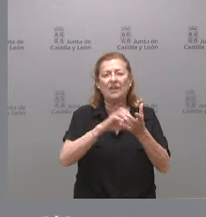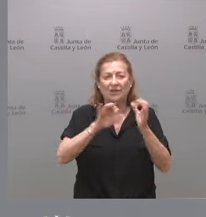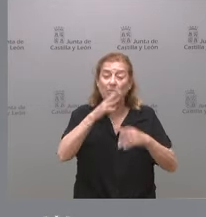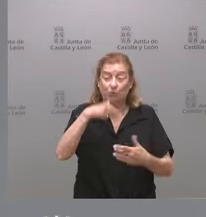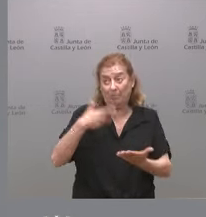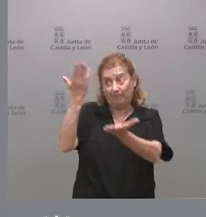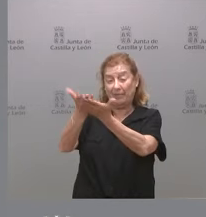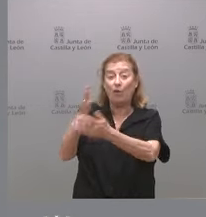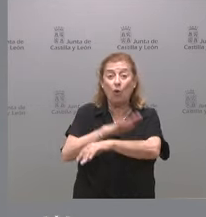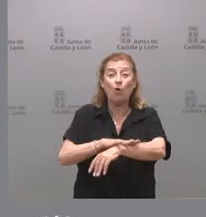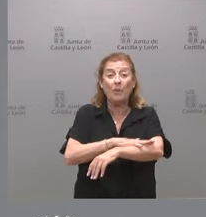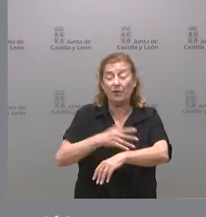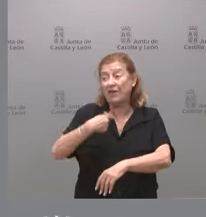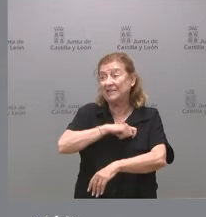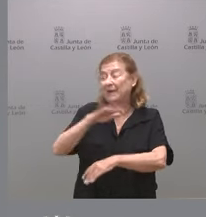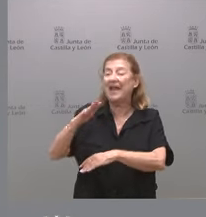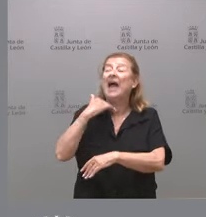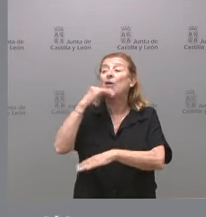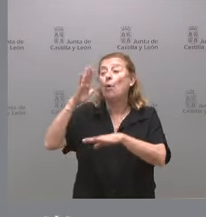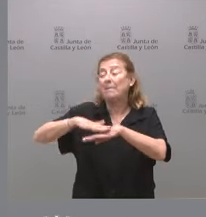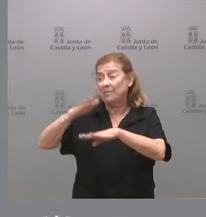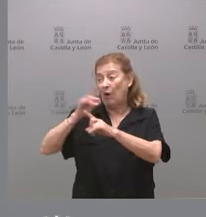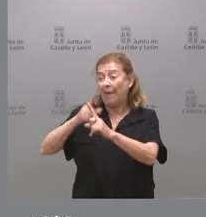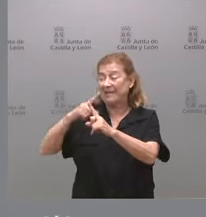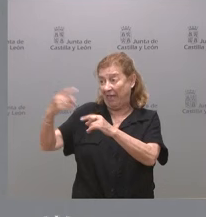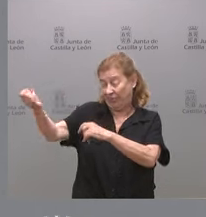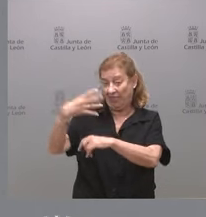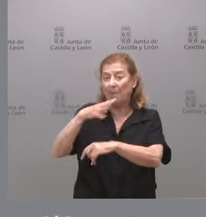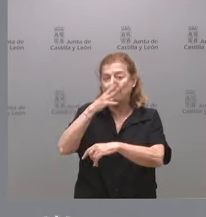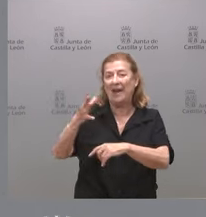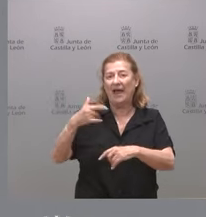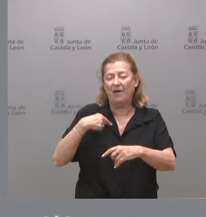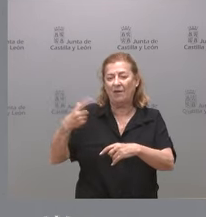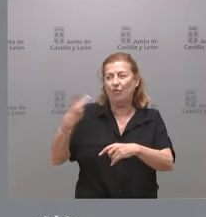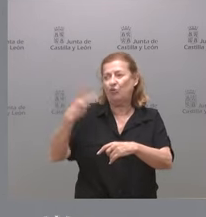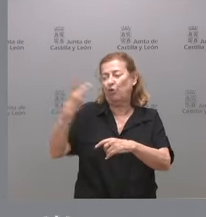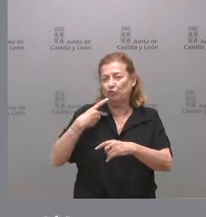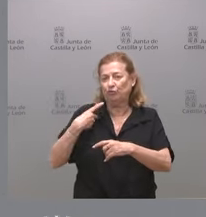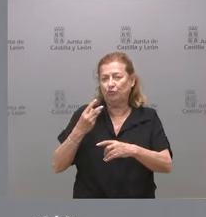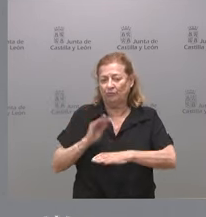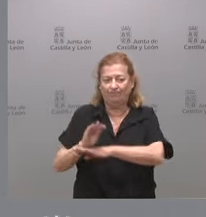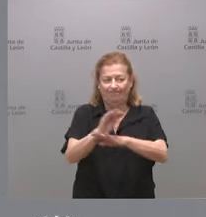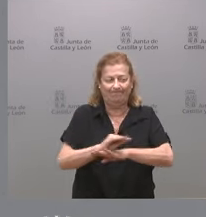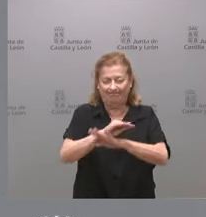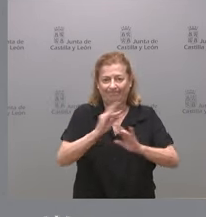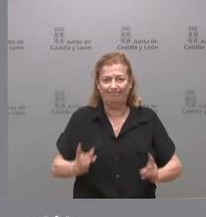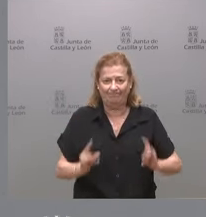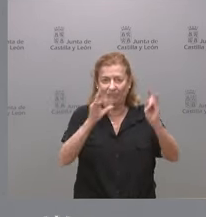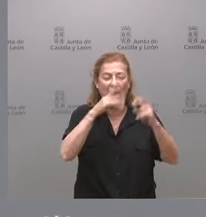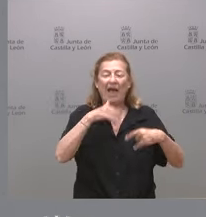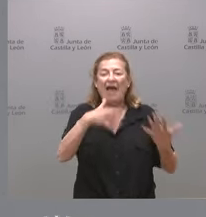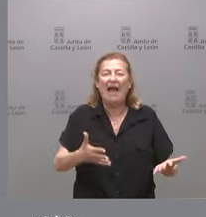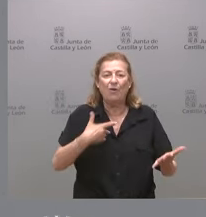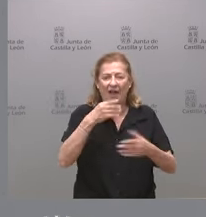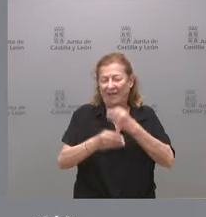de España de que al menos aporte la mitad de los fondos para mantener conjuntamente ese tipo de instalaciones, porque ahora lo estamos haciendo a